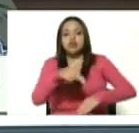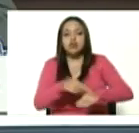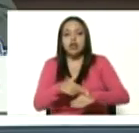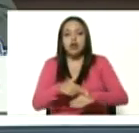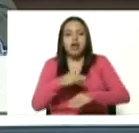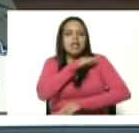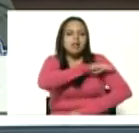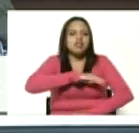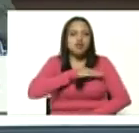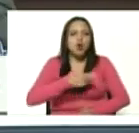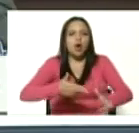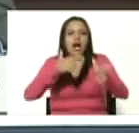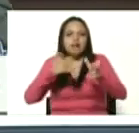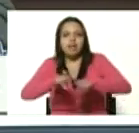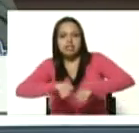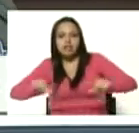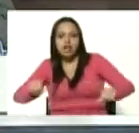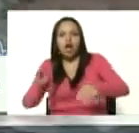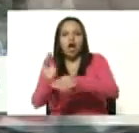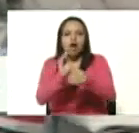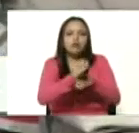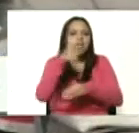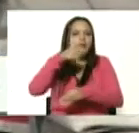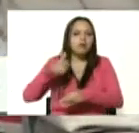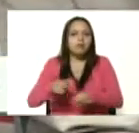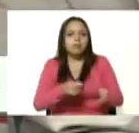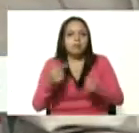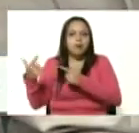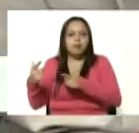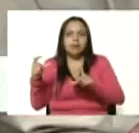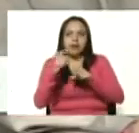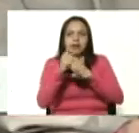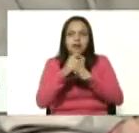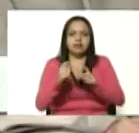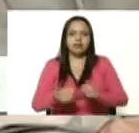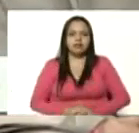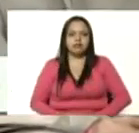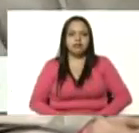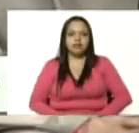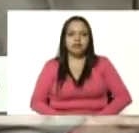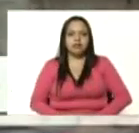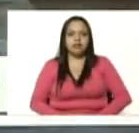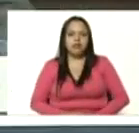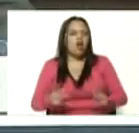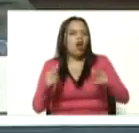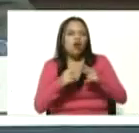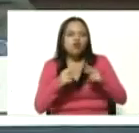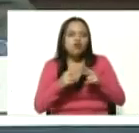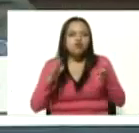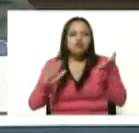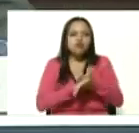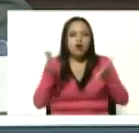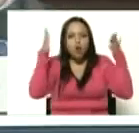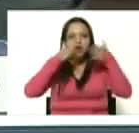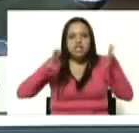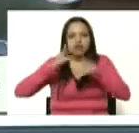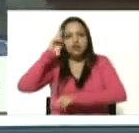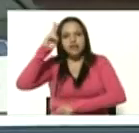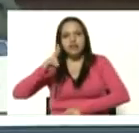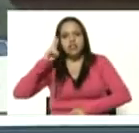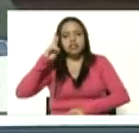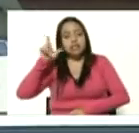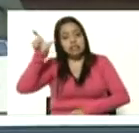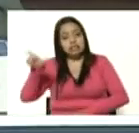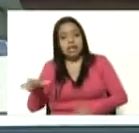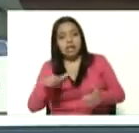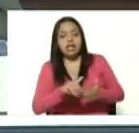un arma un territorio a cuidar al pueblo vamos a darle la palabra para escuchar las reflexiones las orientaciones precisas de este